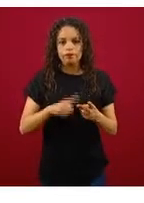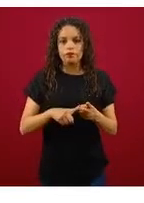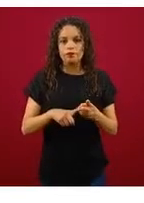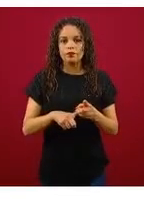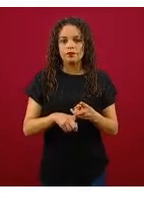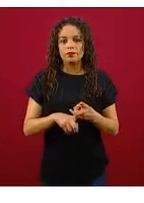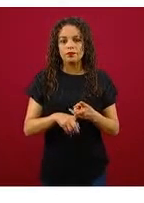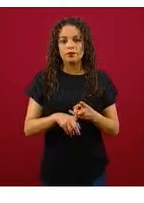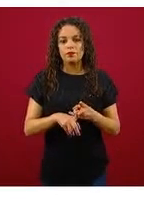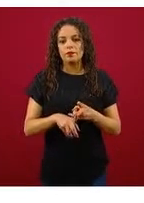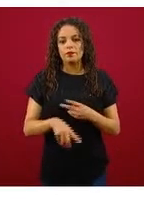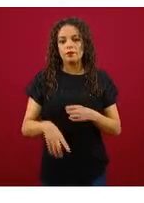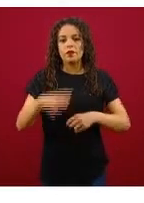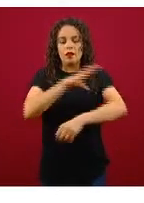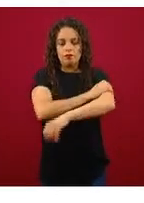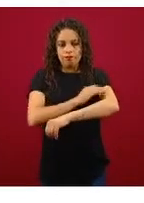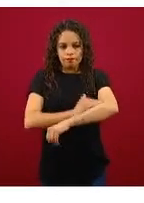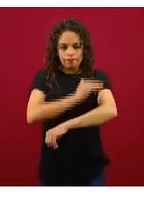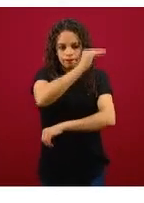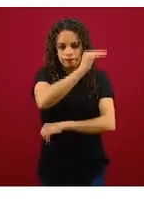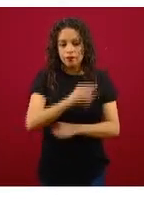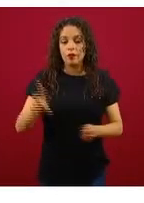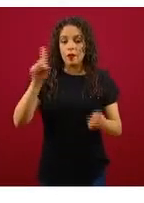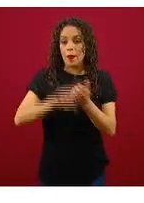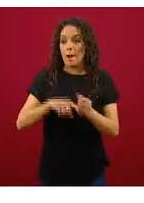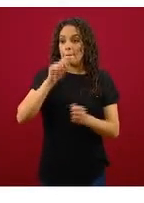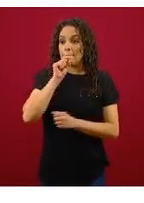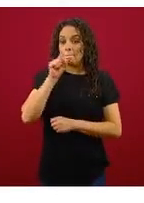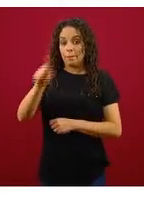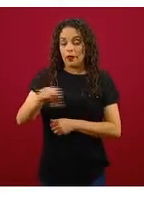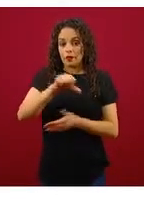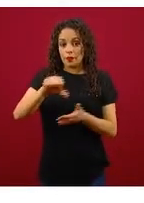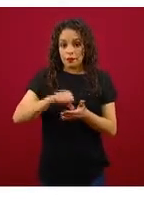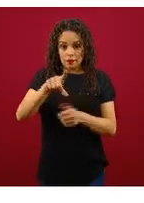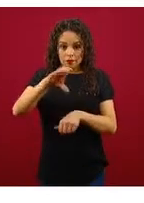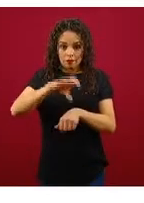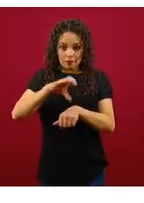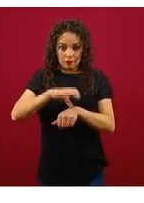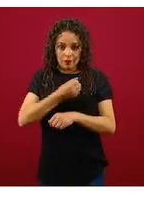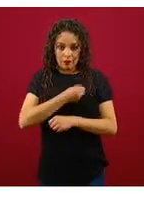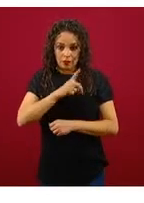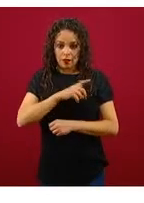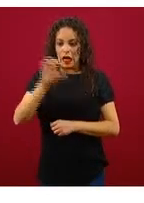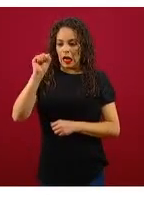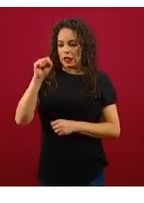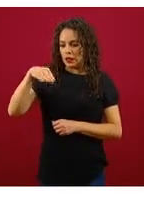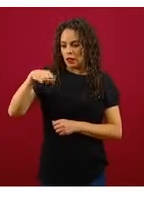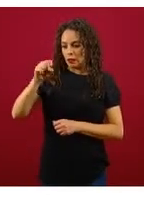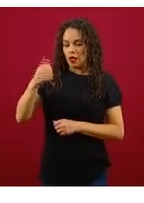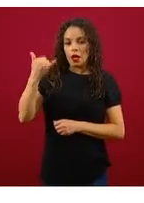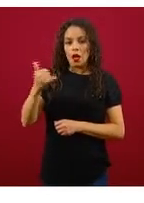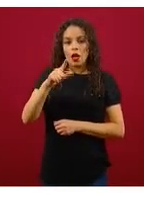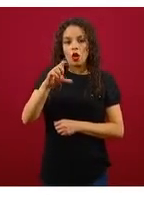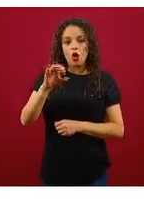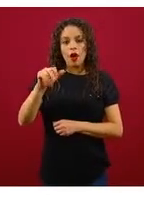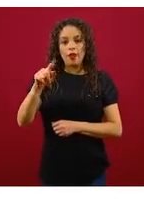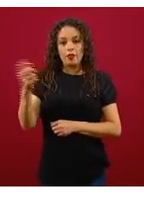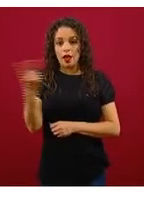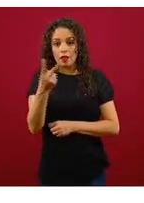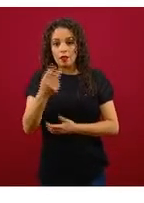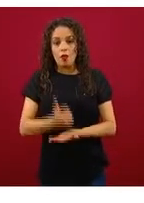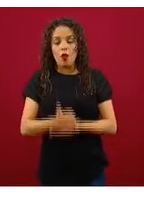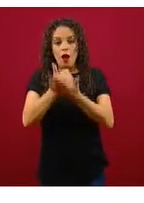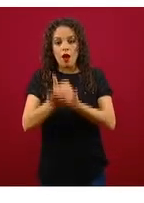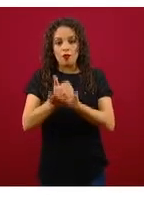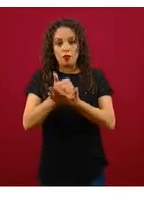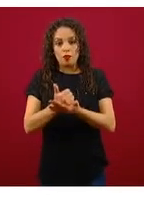están identificados en los centros de salud y a través del SMS se seguirán identificando y del OCATEL se anexará